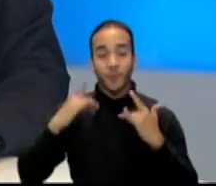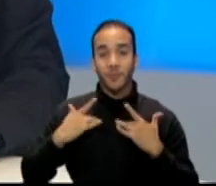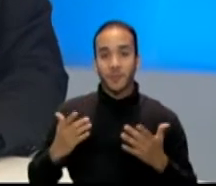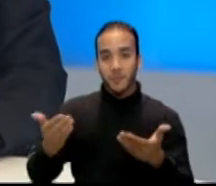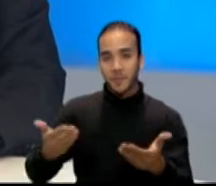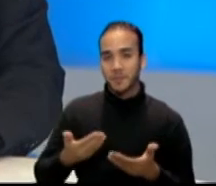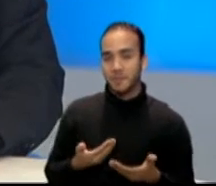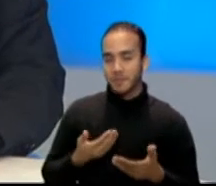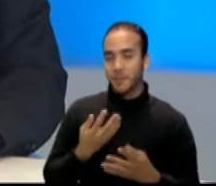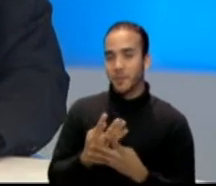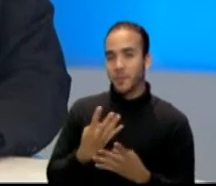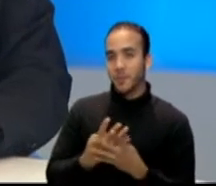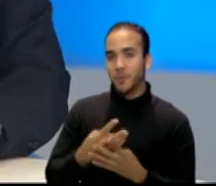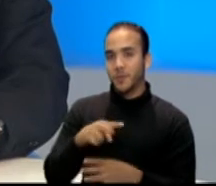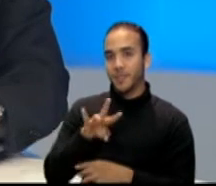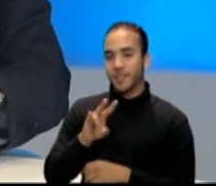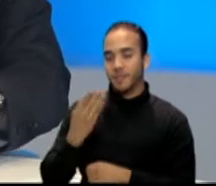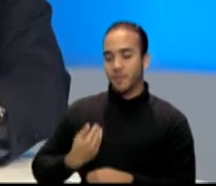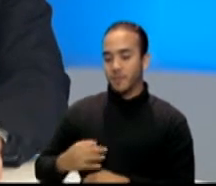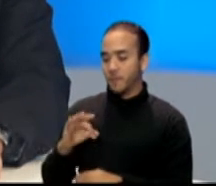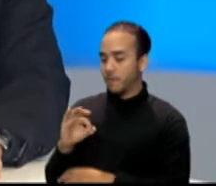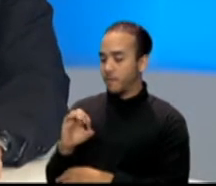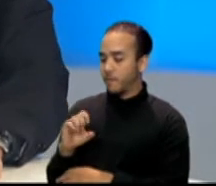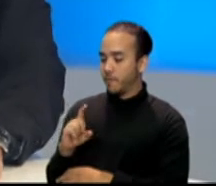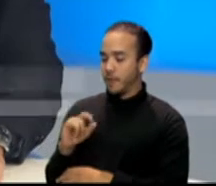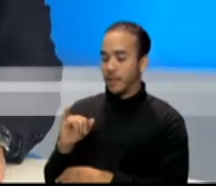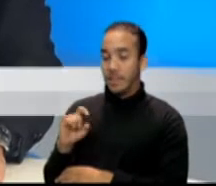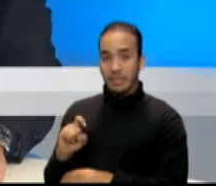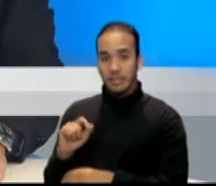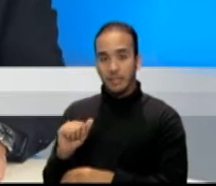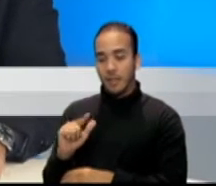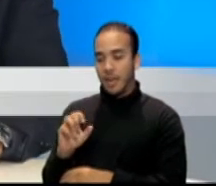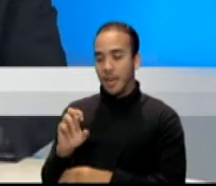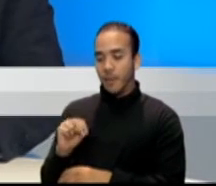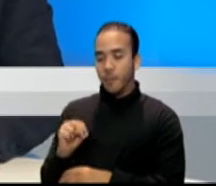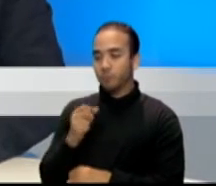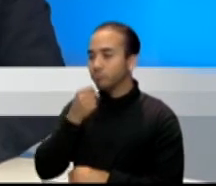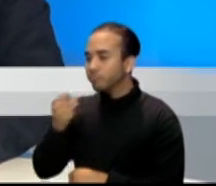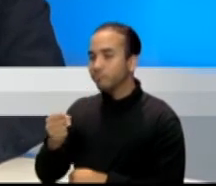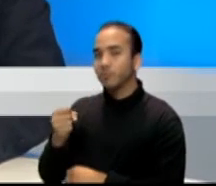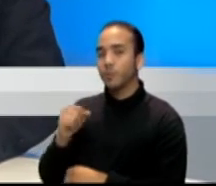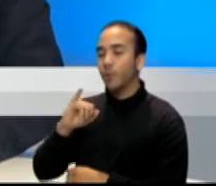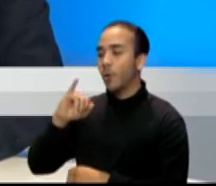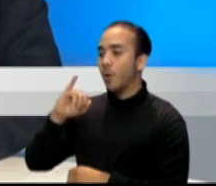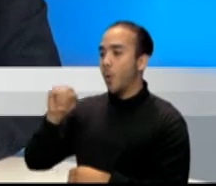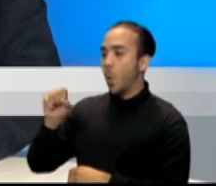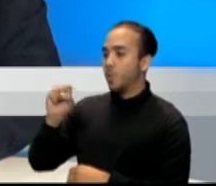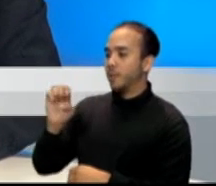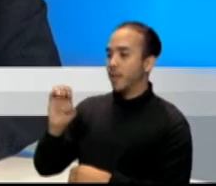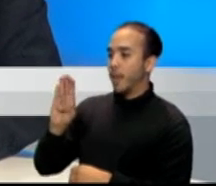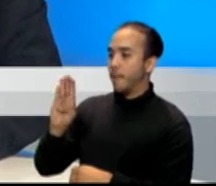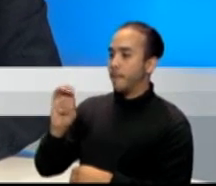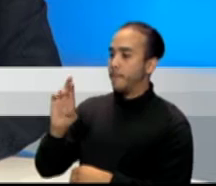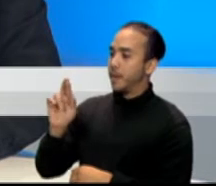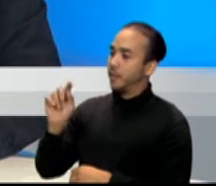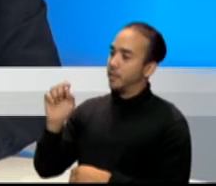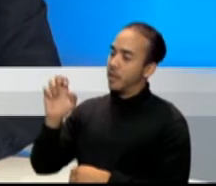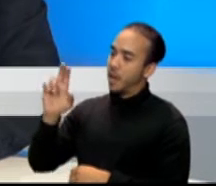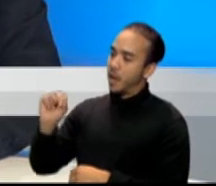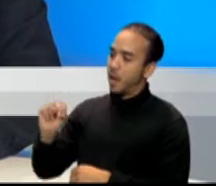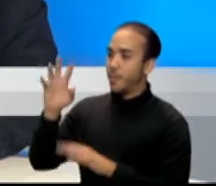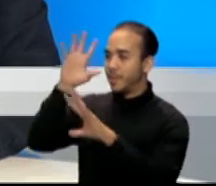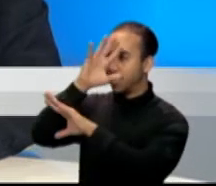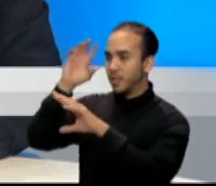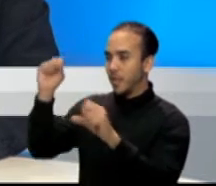Les saluda Félix Alemán y vamos a conversar sobre esta actividad con José Bertrán, presidente de la Junta de Directores de Servicios